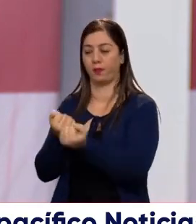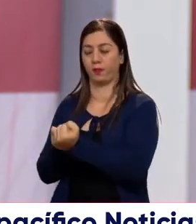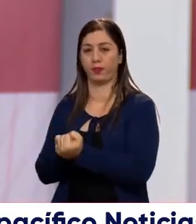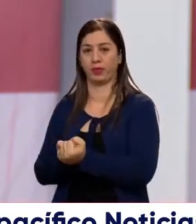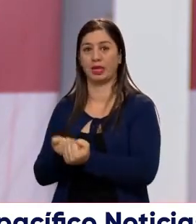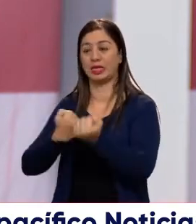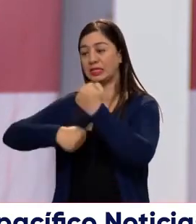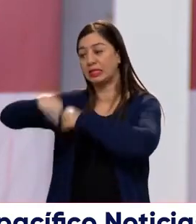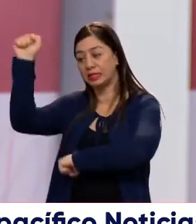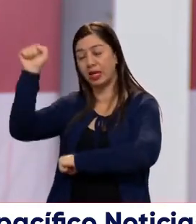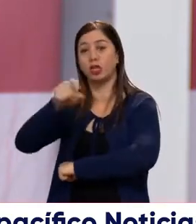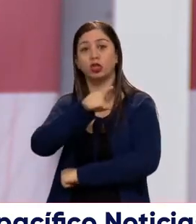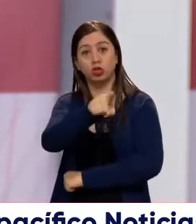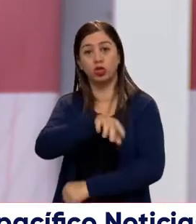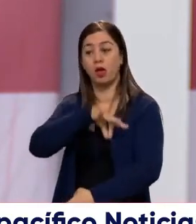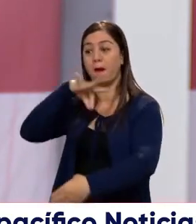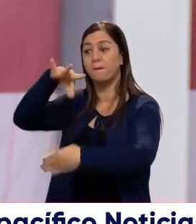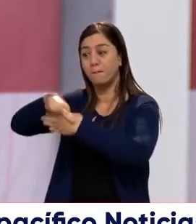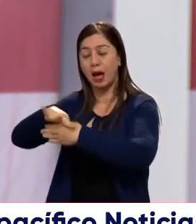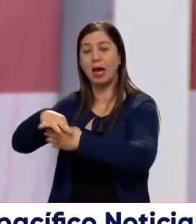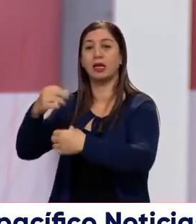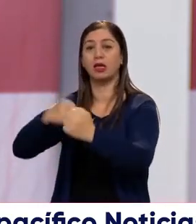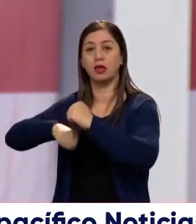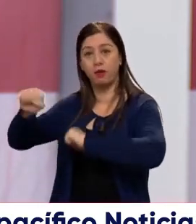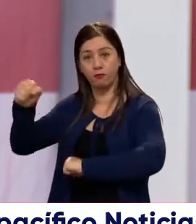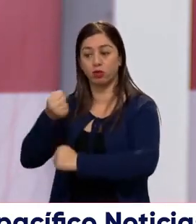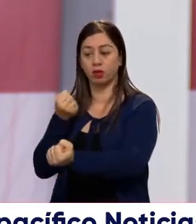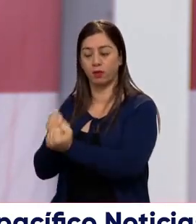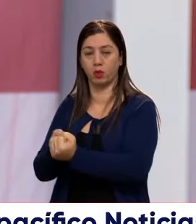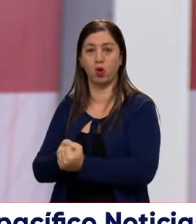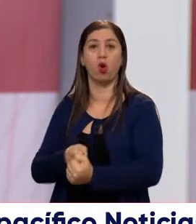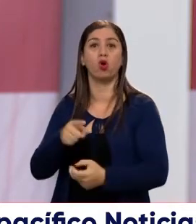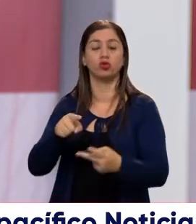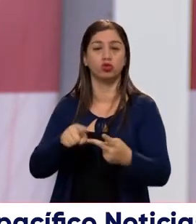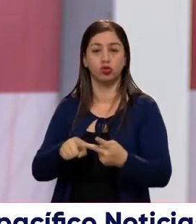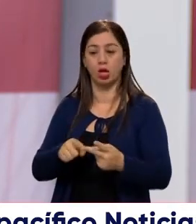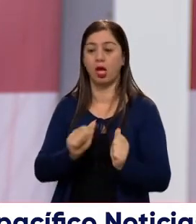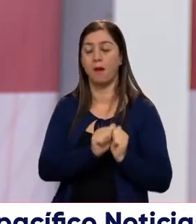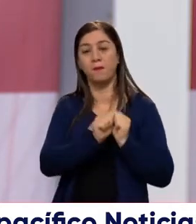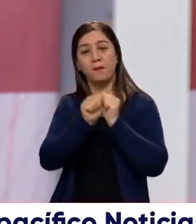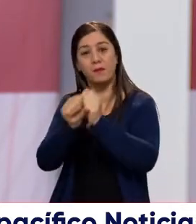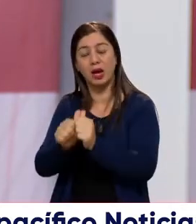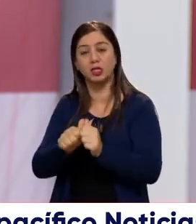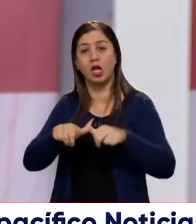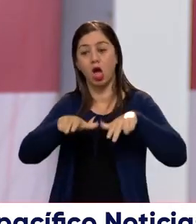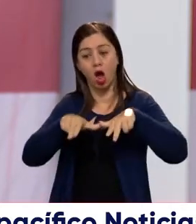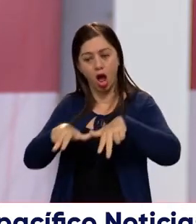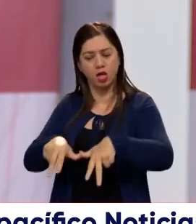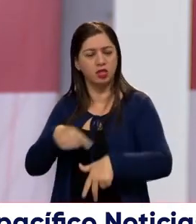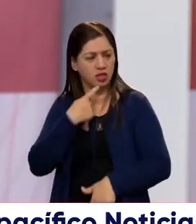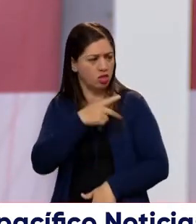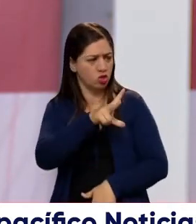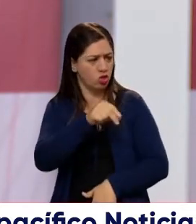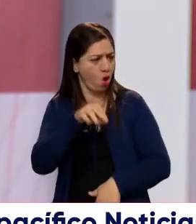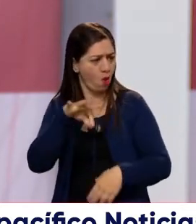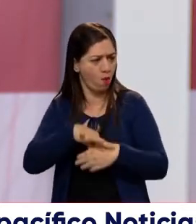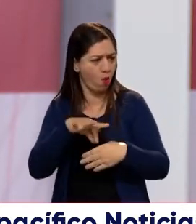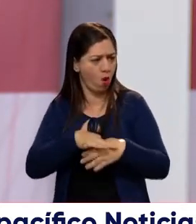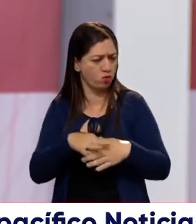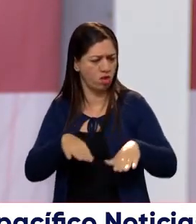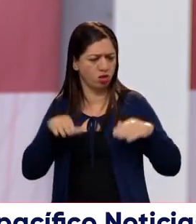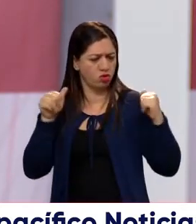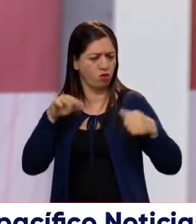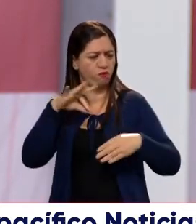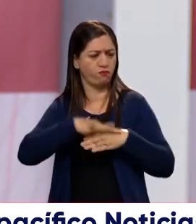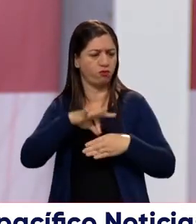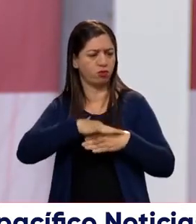ingeniero gana si usted va y vota, va y vota por él, o si usted lleva a otro que diga que no va a votar, que se extenga o que va a